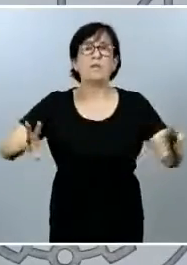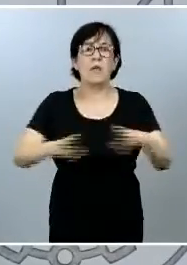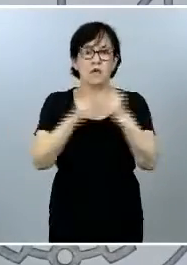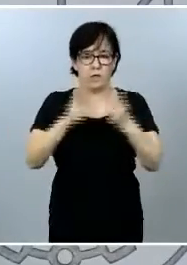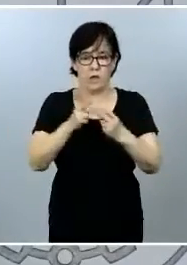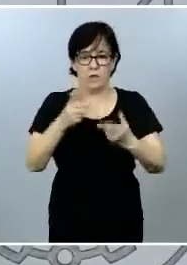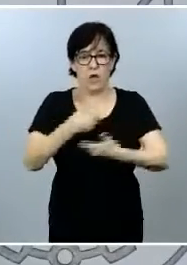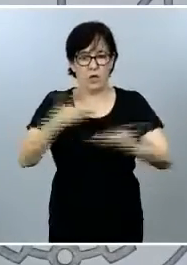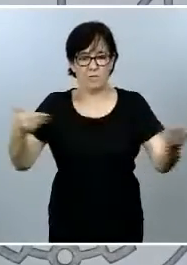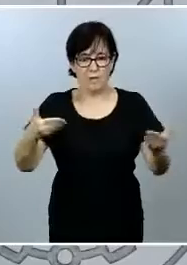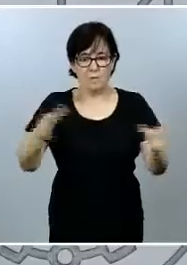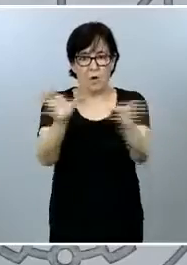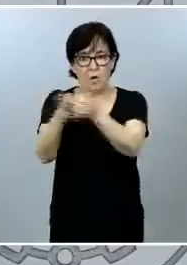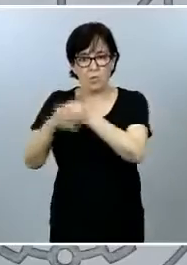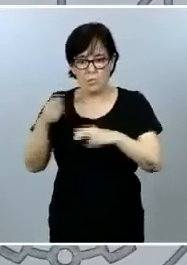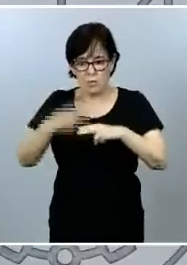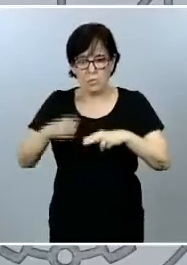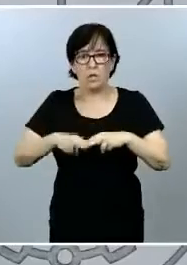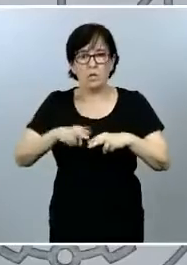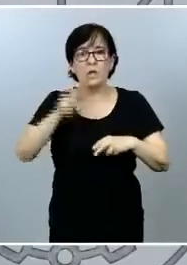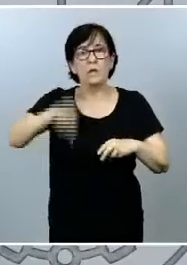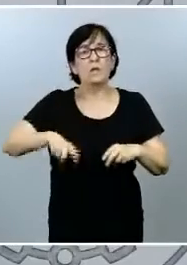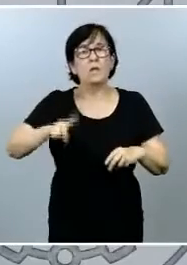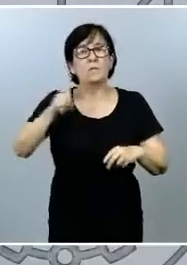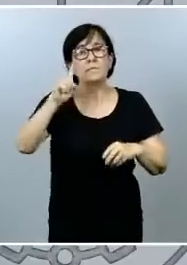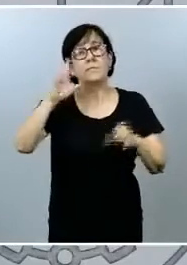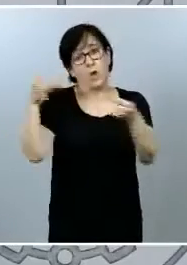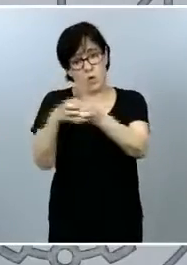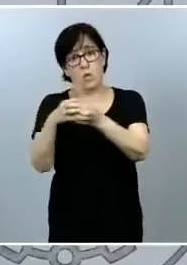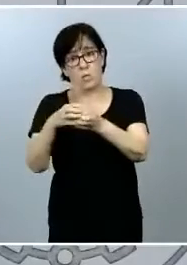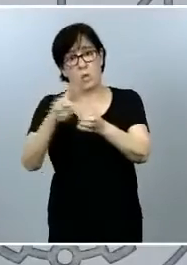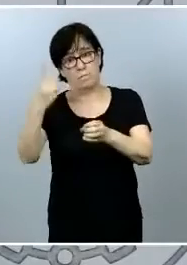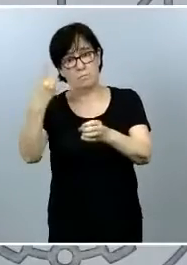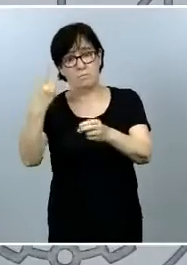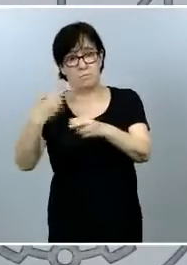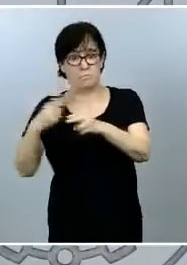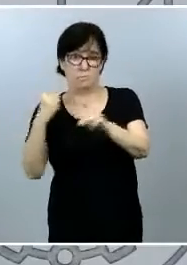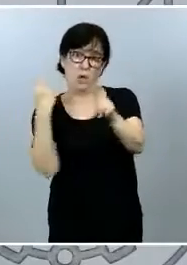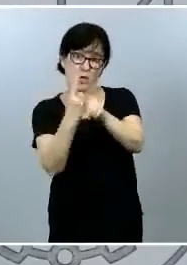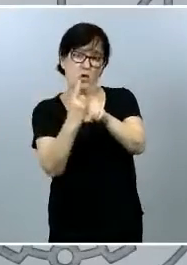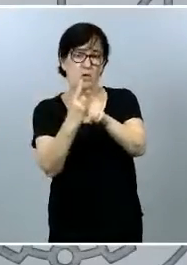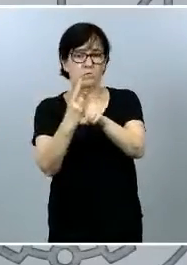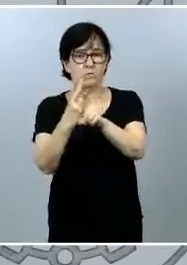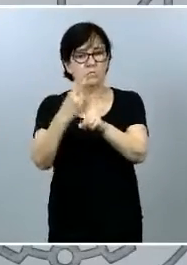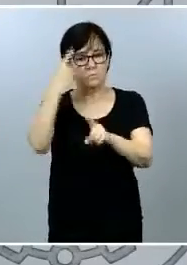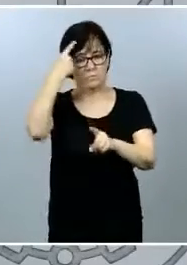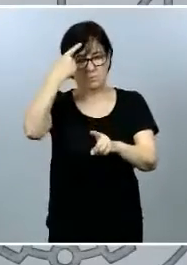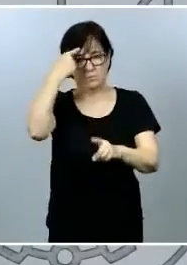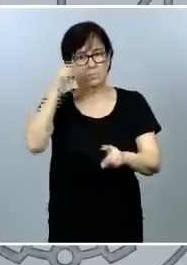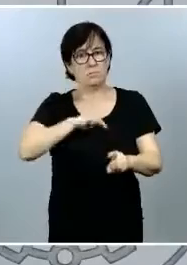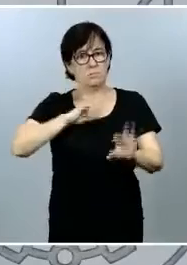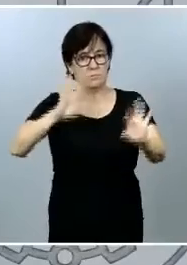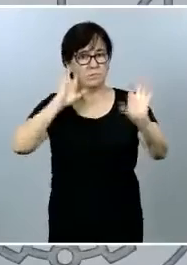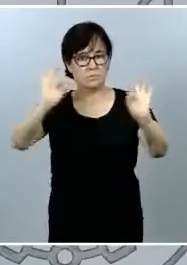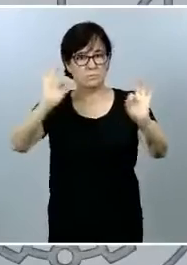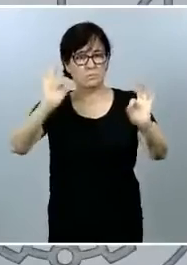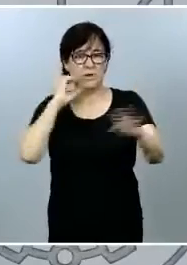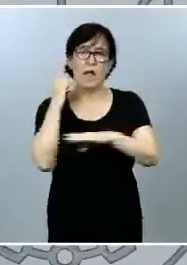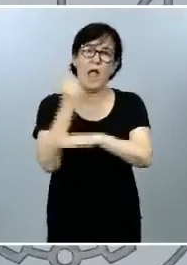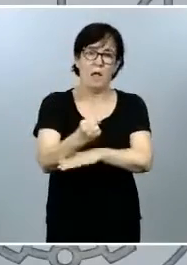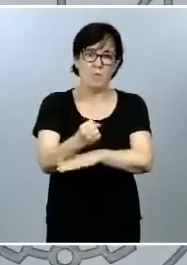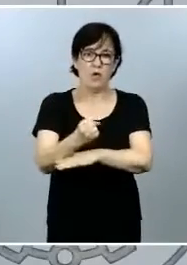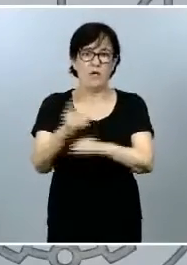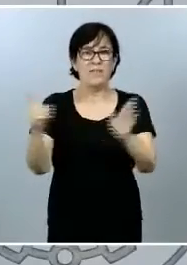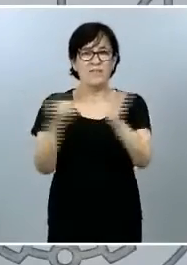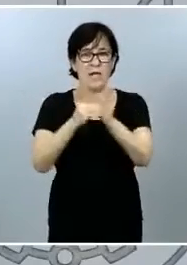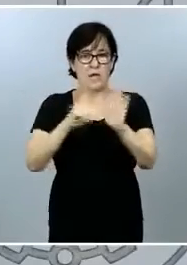que los grupos políticos y también el principal partido de la oposición estén a la altura de esta cuestión y apoyen un decreto ley